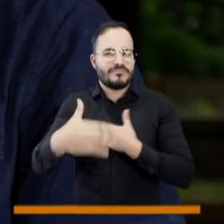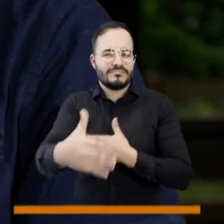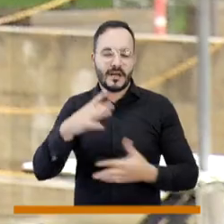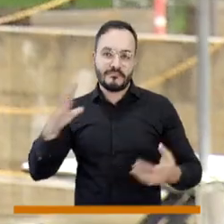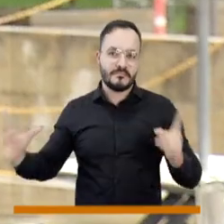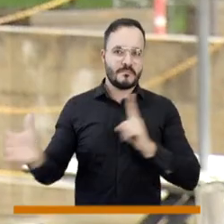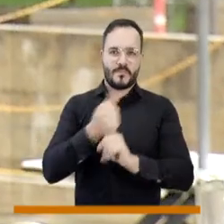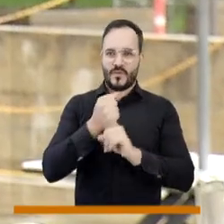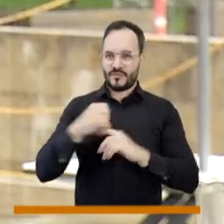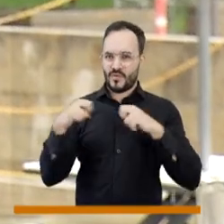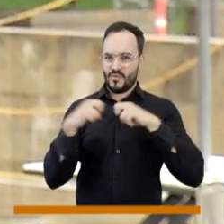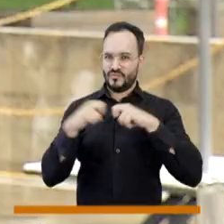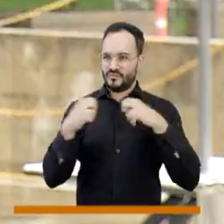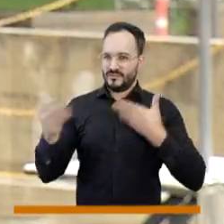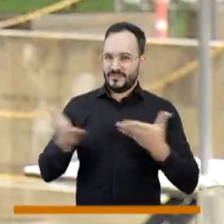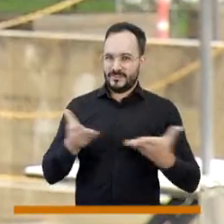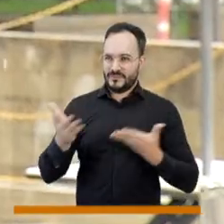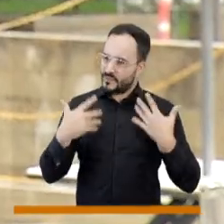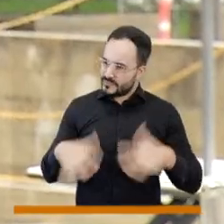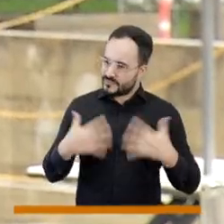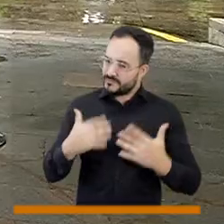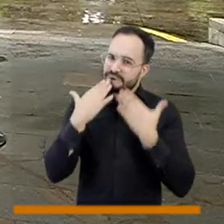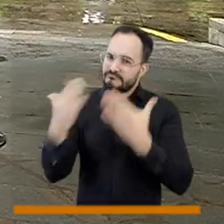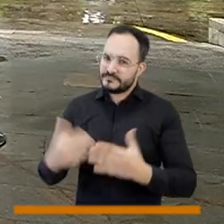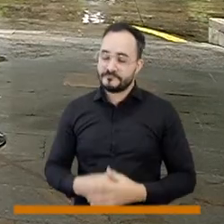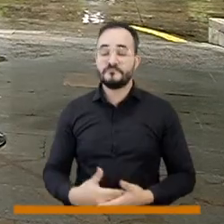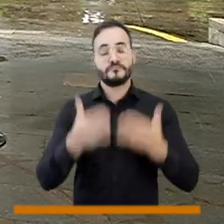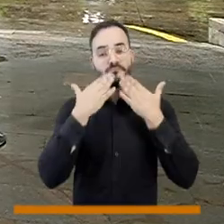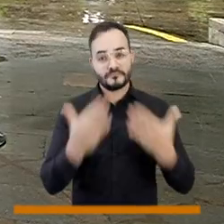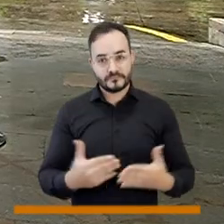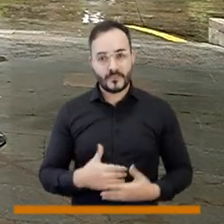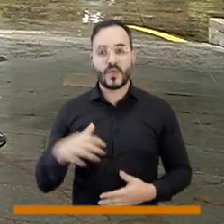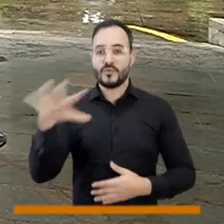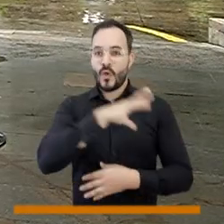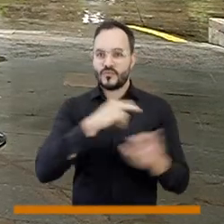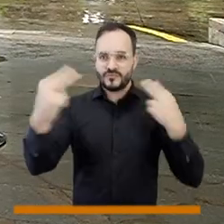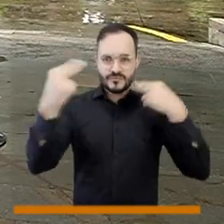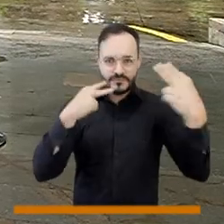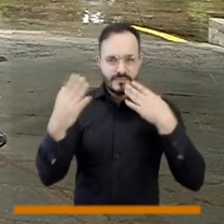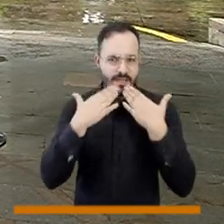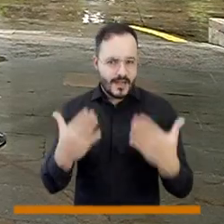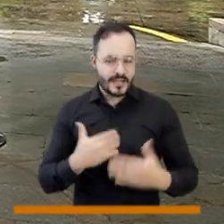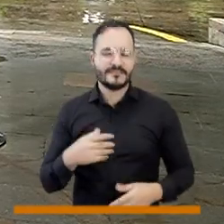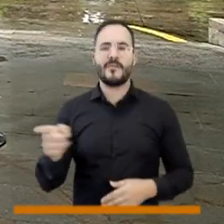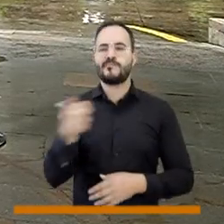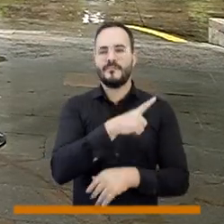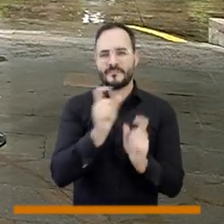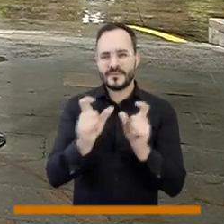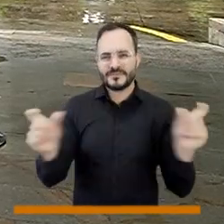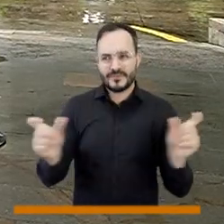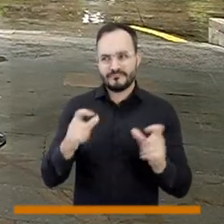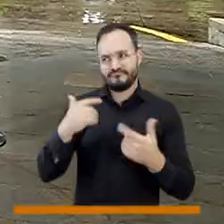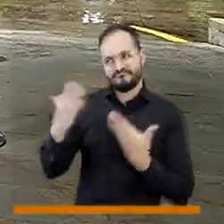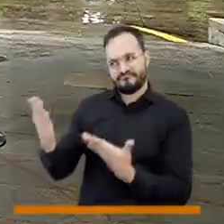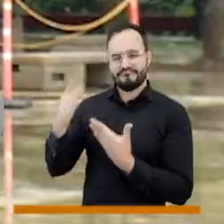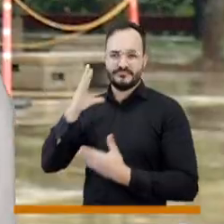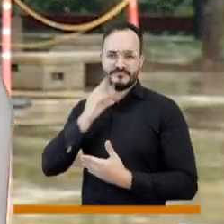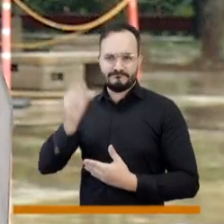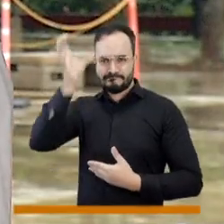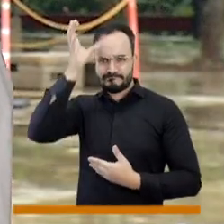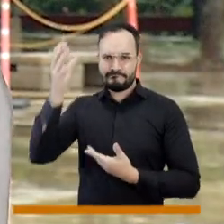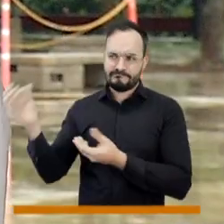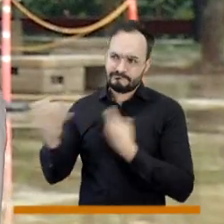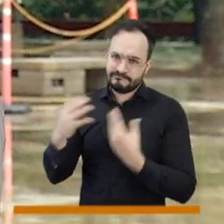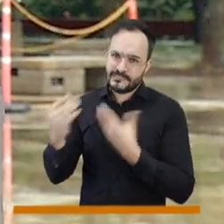soñar y a mirar una realidad que es tan cotidiana como los servicios públicos de otra manera muchas gracias a toda la audiencia pero en particular a dos personas que nos